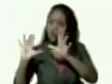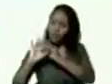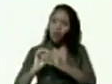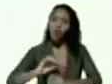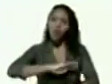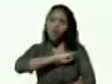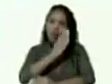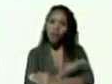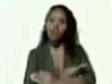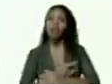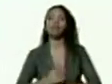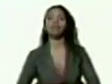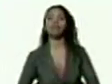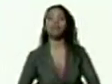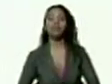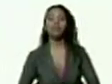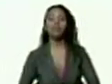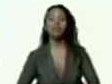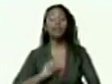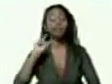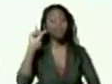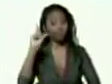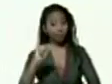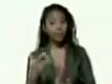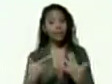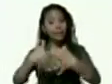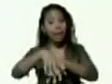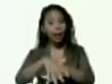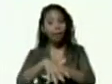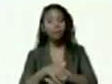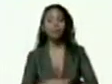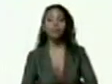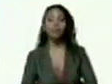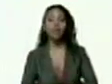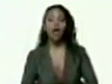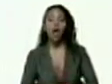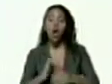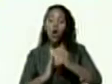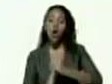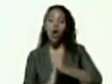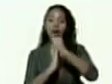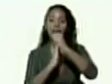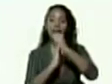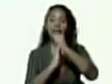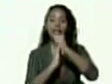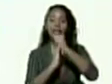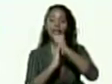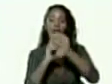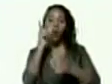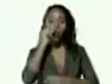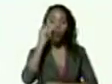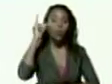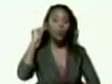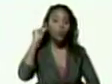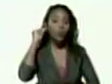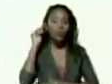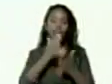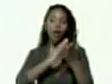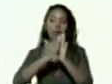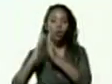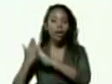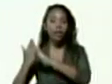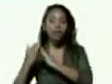también lo integran los líderes y las lideresas de comunidades